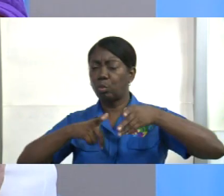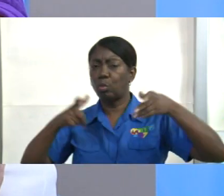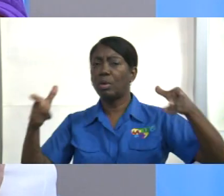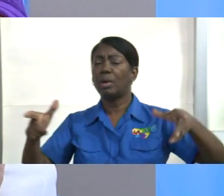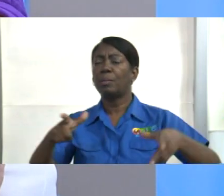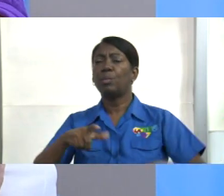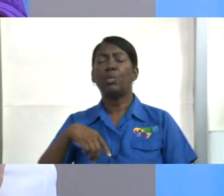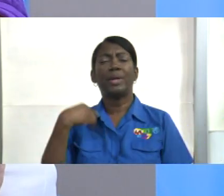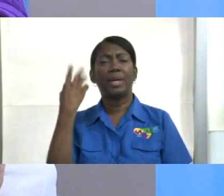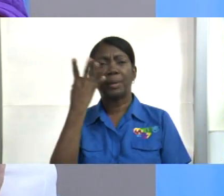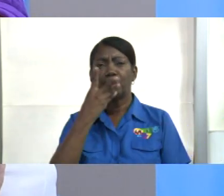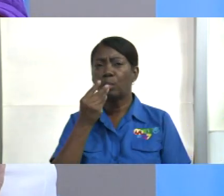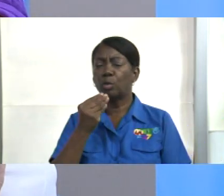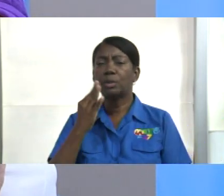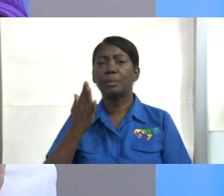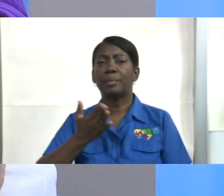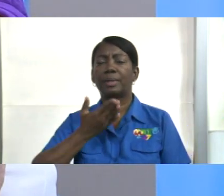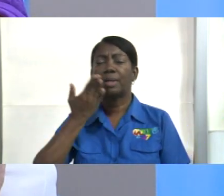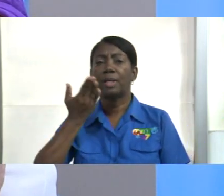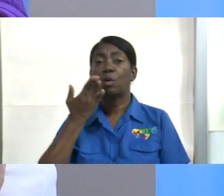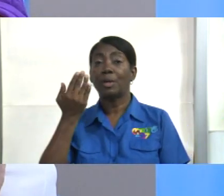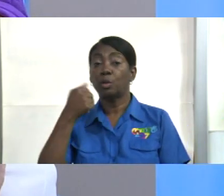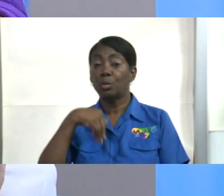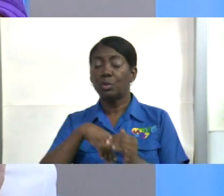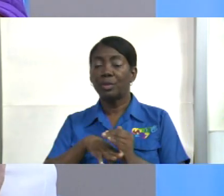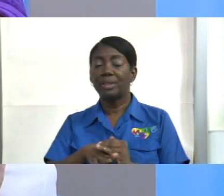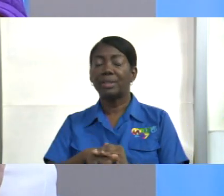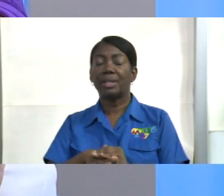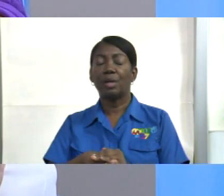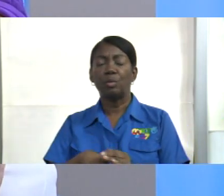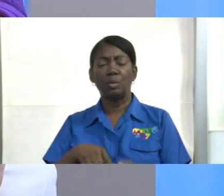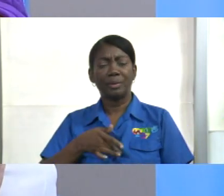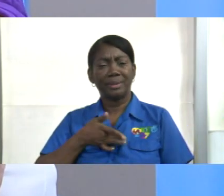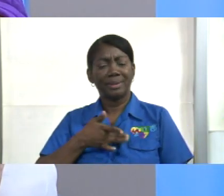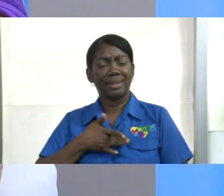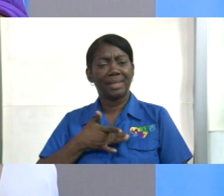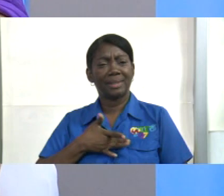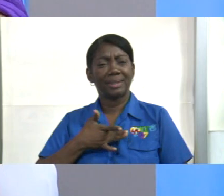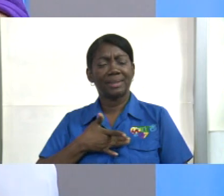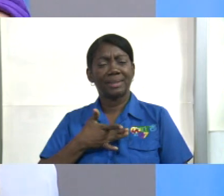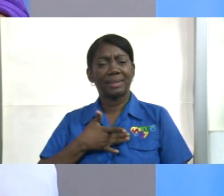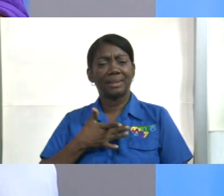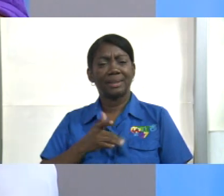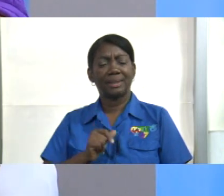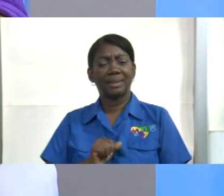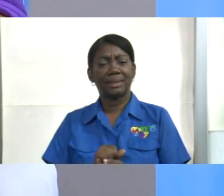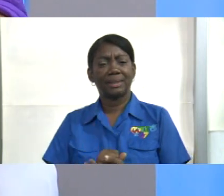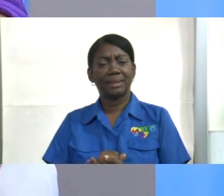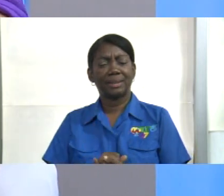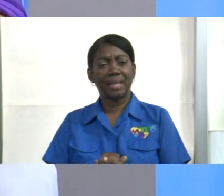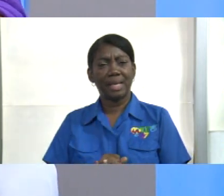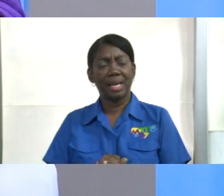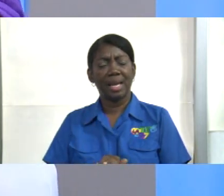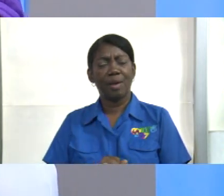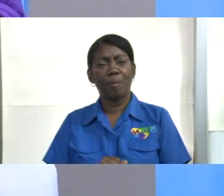cuando uno entra allí uno se siente con esa muy estudiada